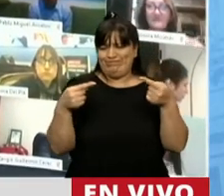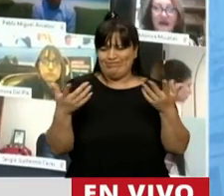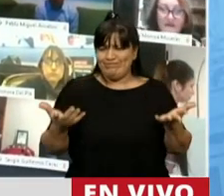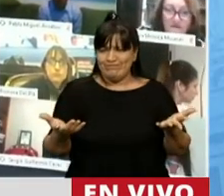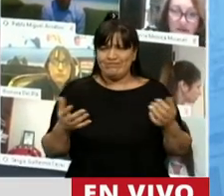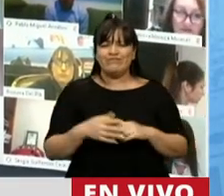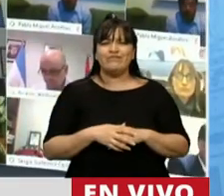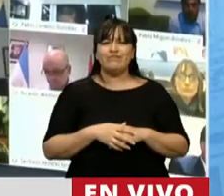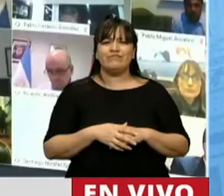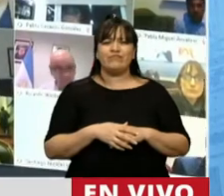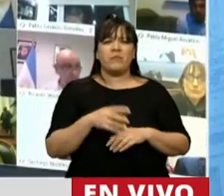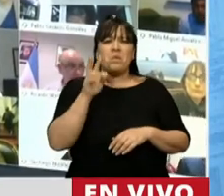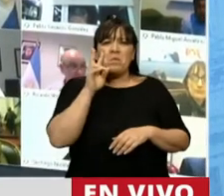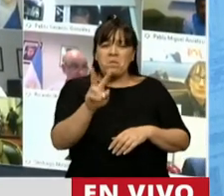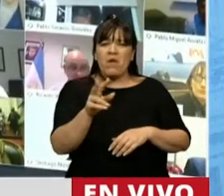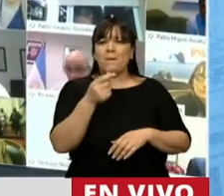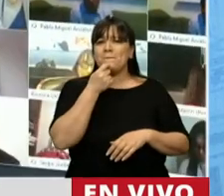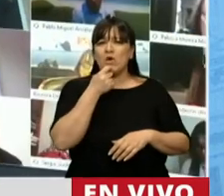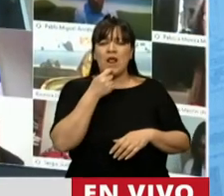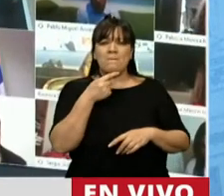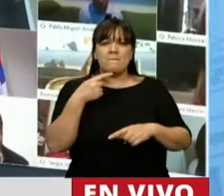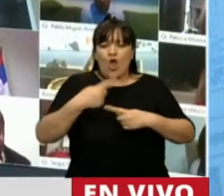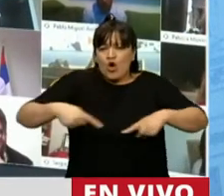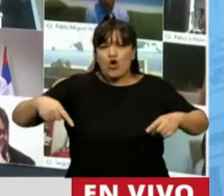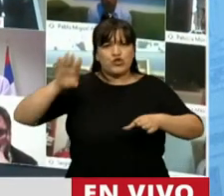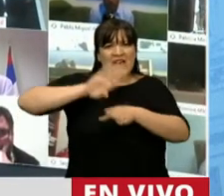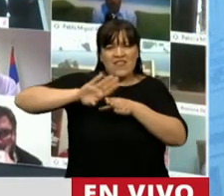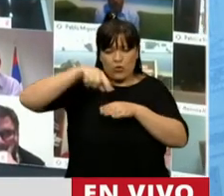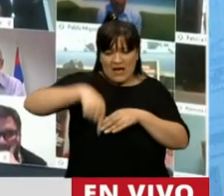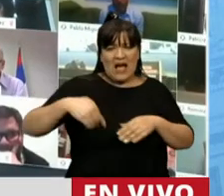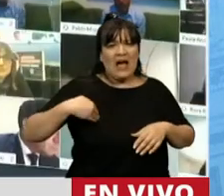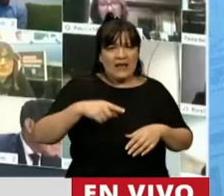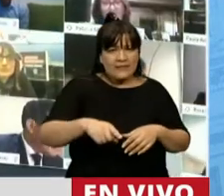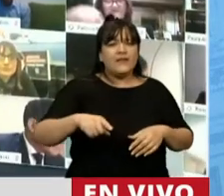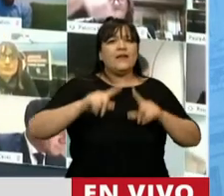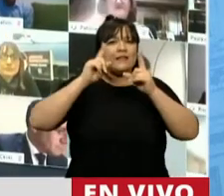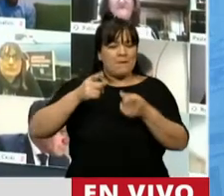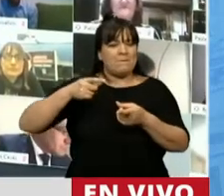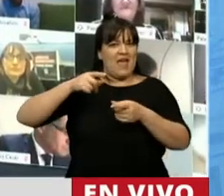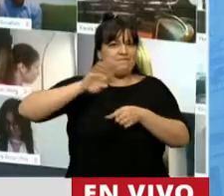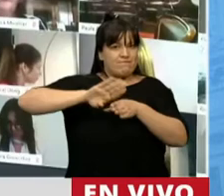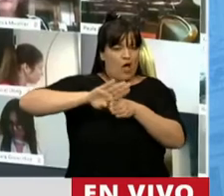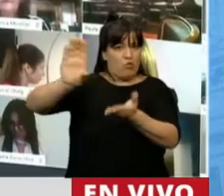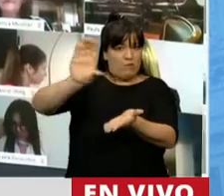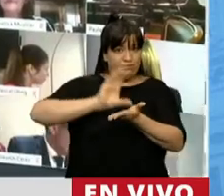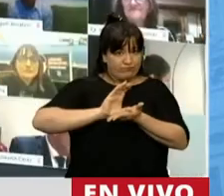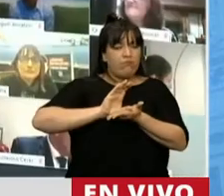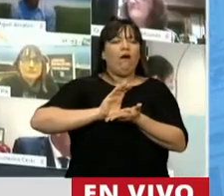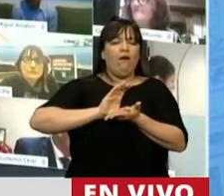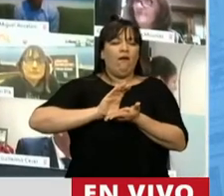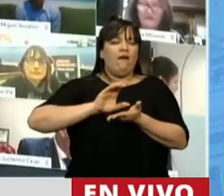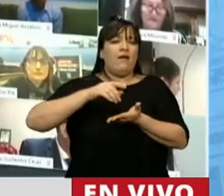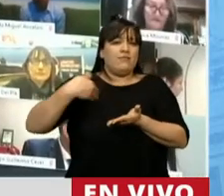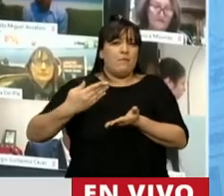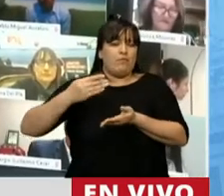el ciclo de endeudamiento en la Argentina y de desendeudamiento es claro y salta a la